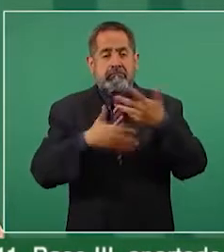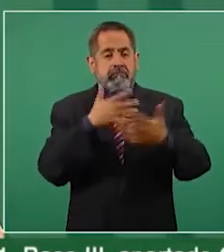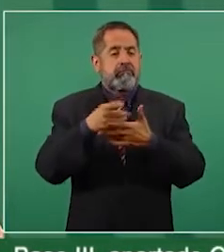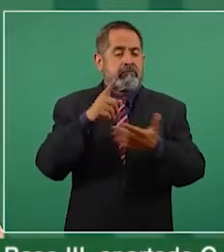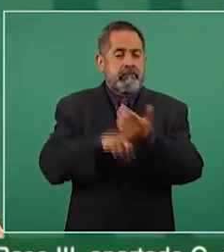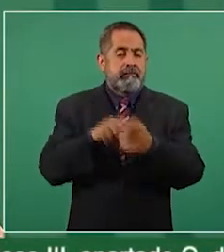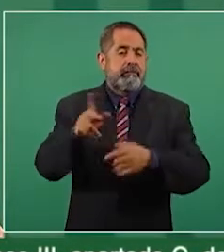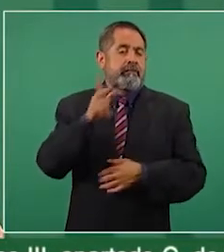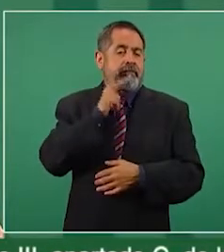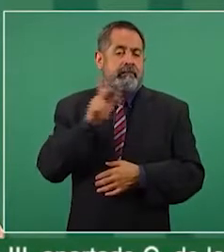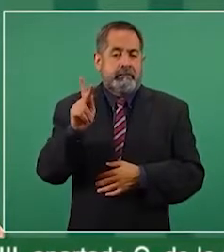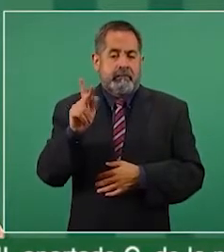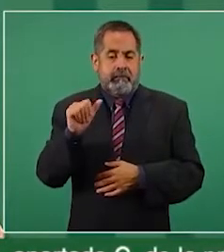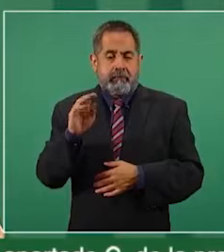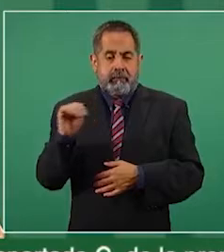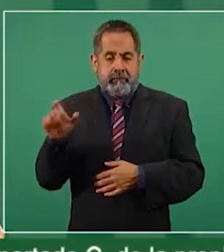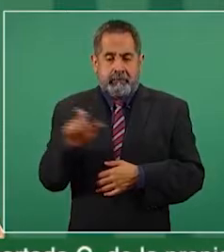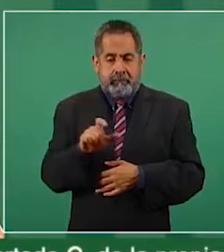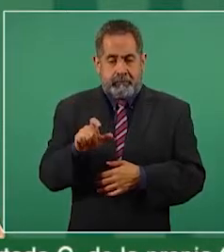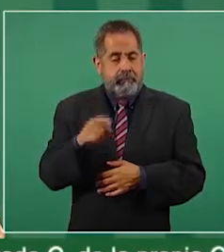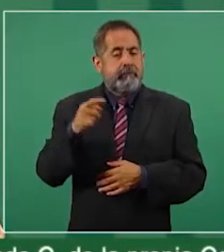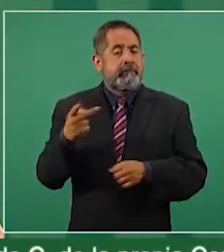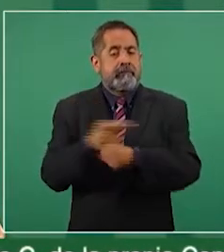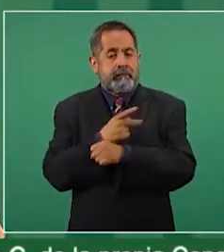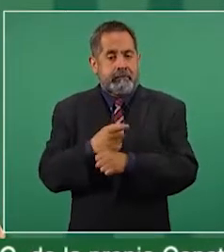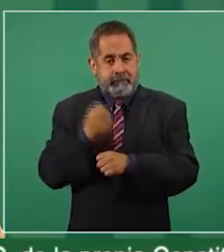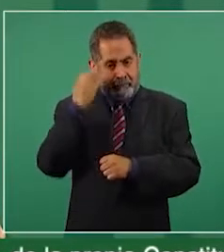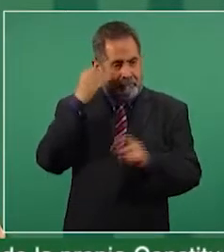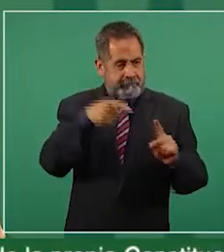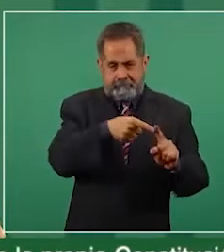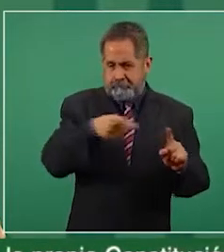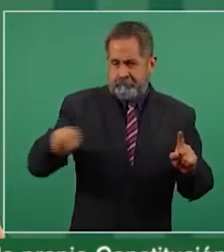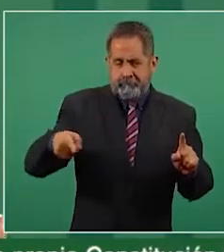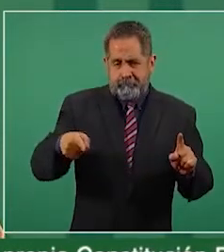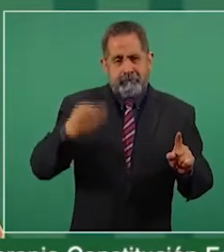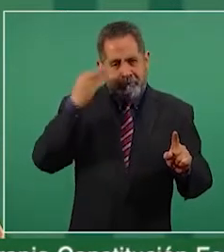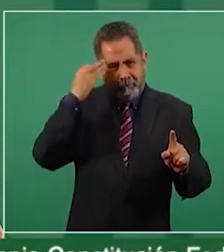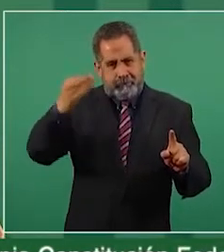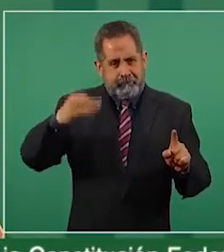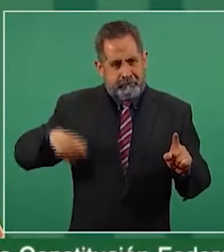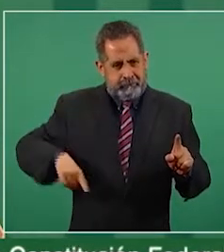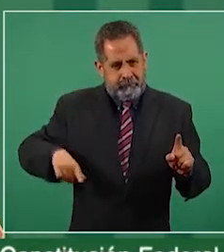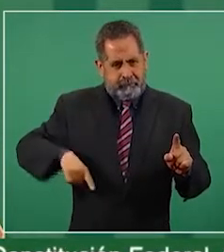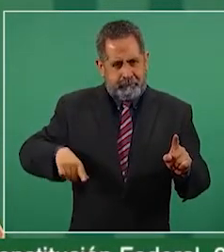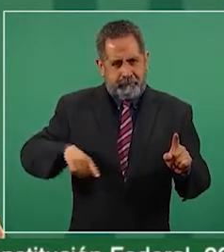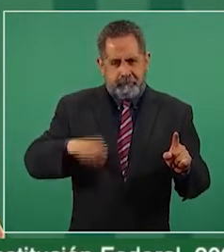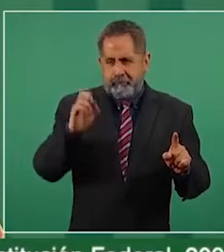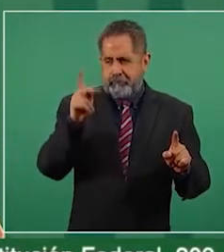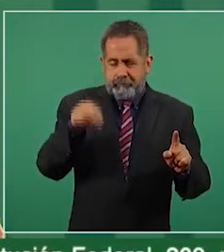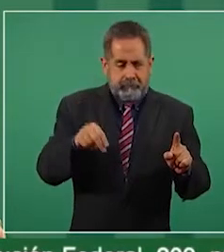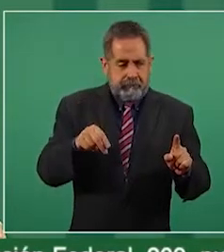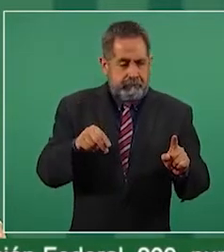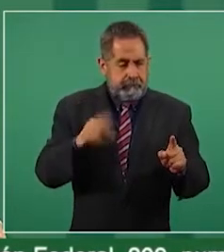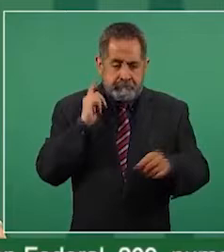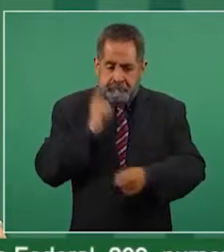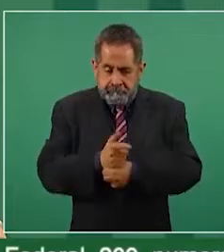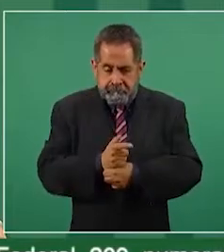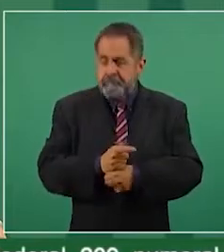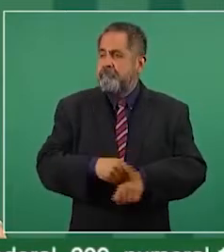Pemex durante ese gobierno se da a conocer